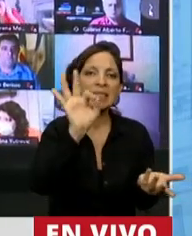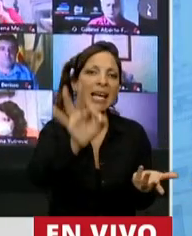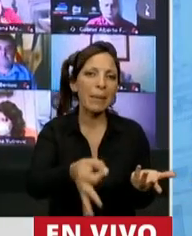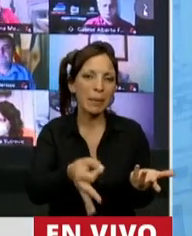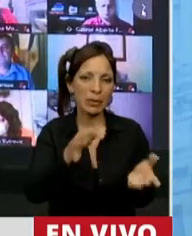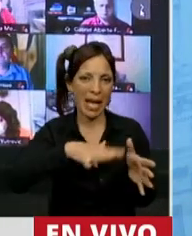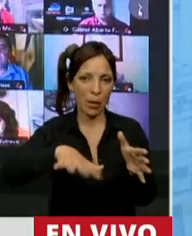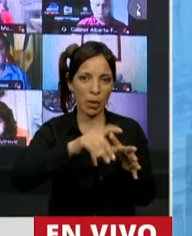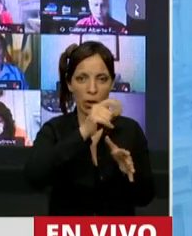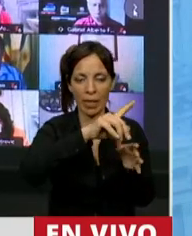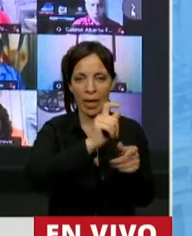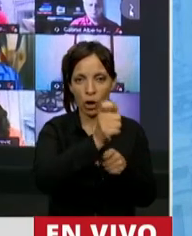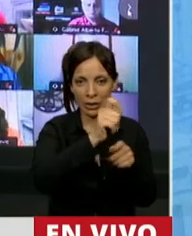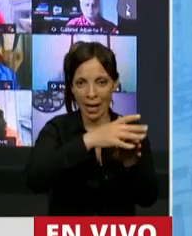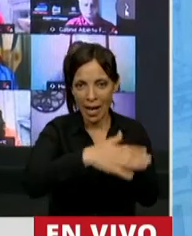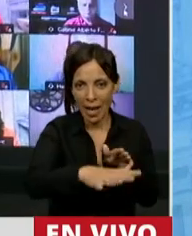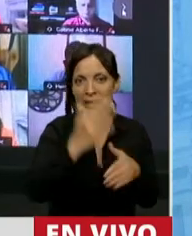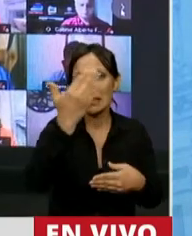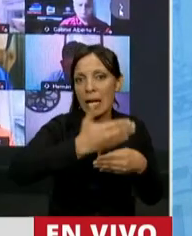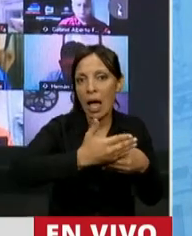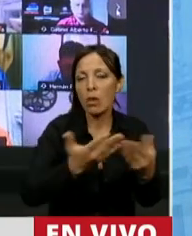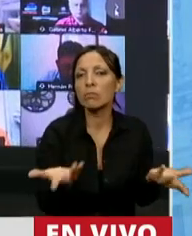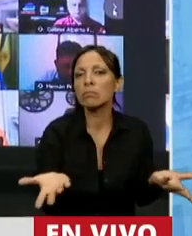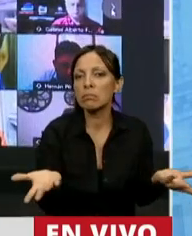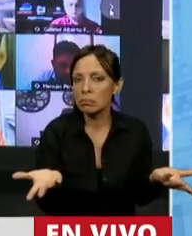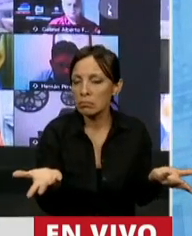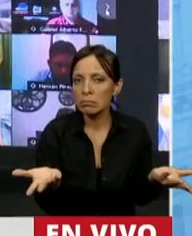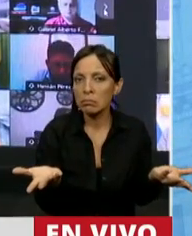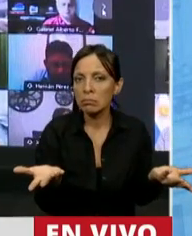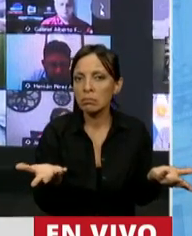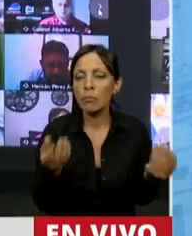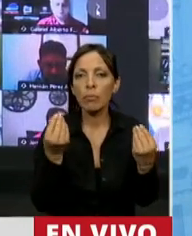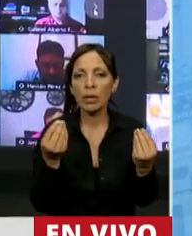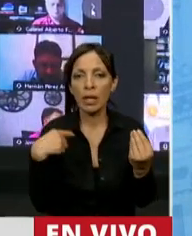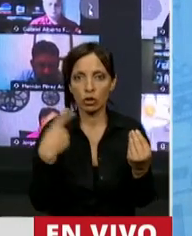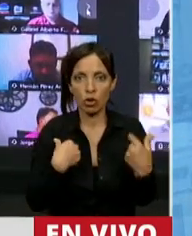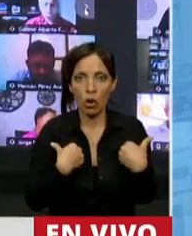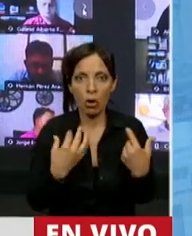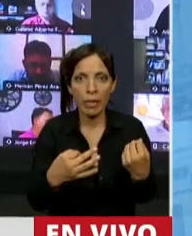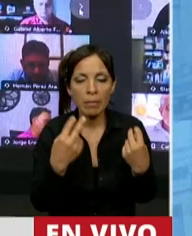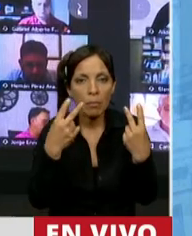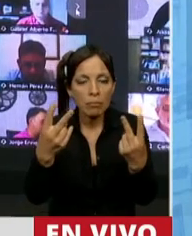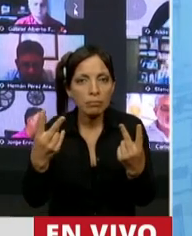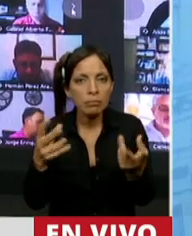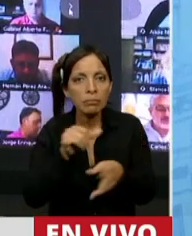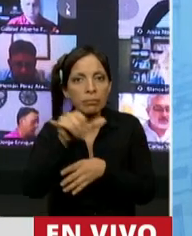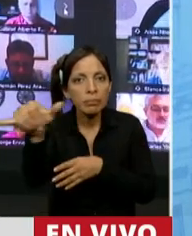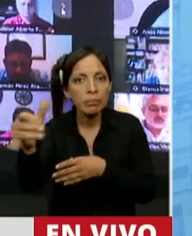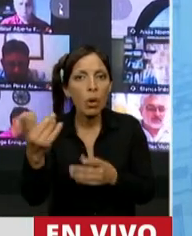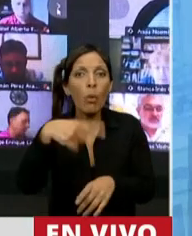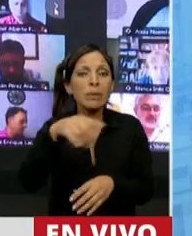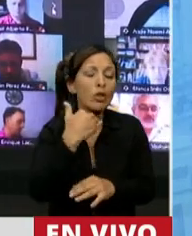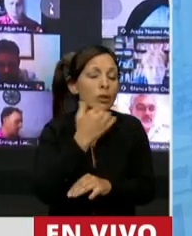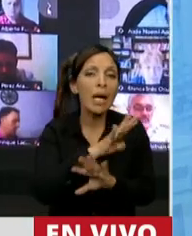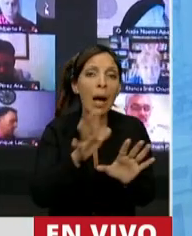Jorge Newyria está cerrado. ¿Por qué digo esto? Me toca volar, señor Presidente. No sabe lo que es